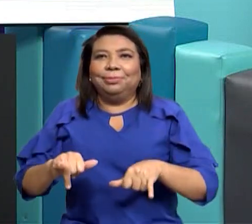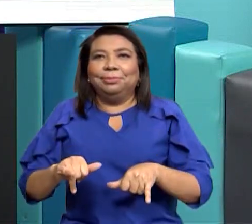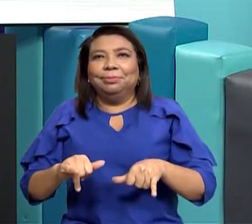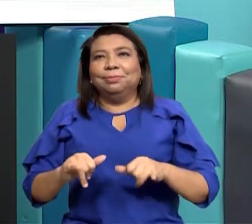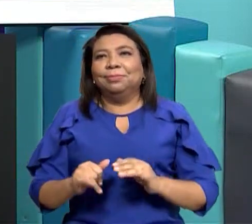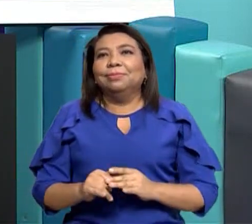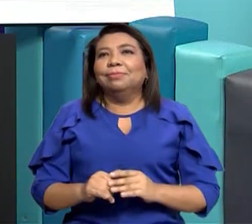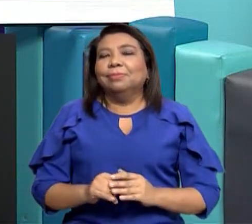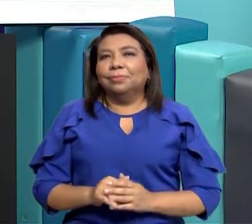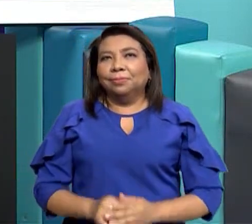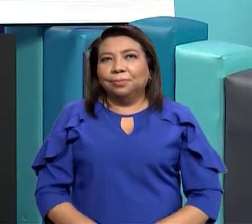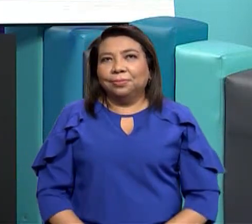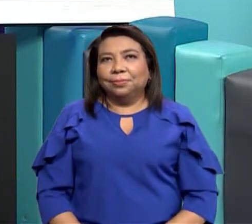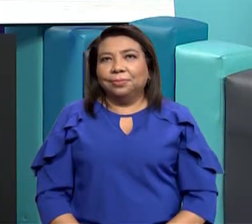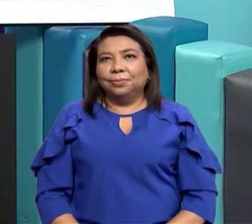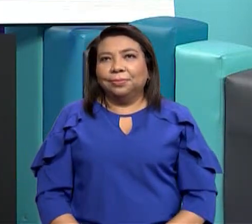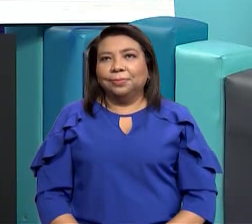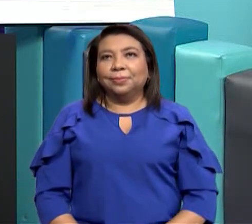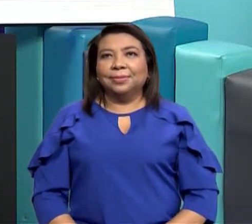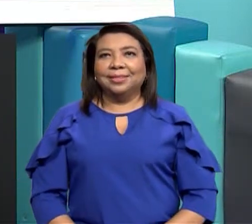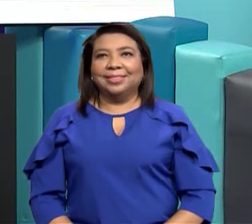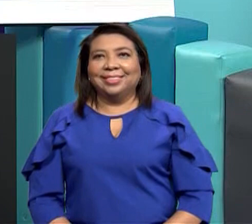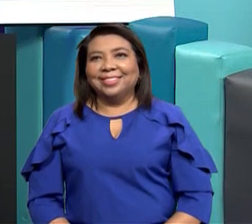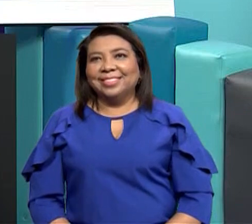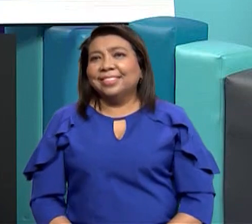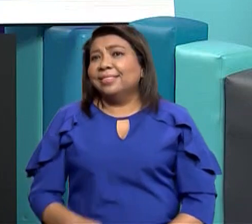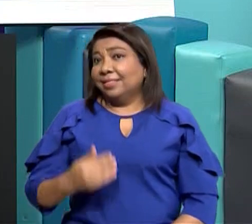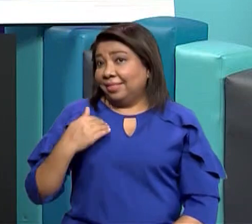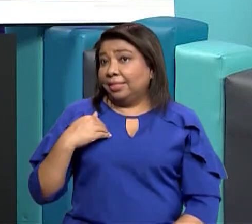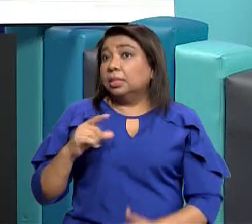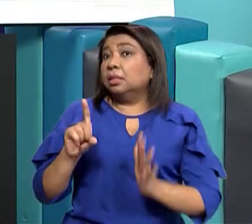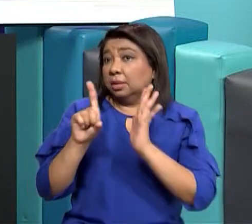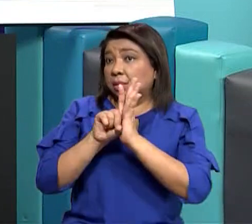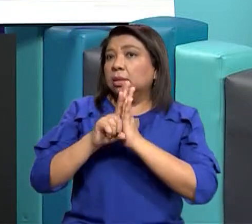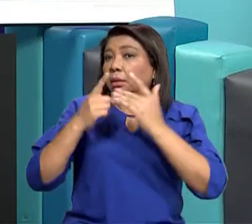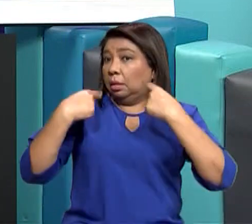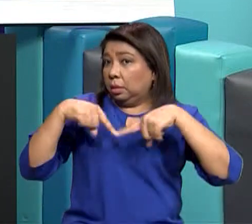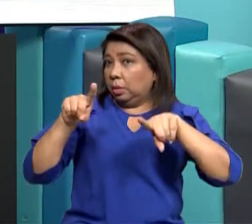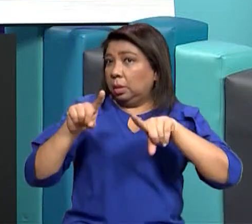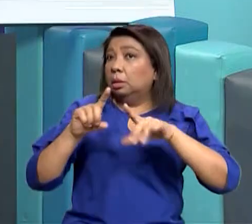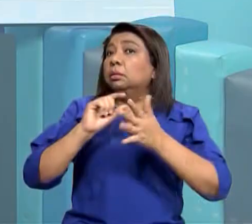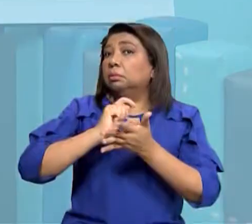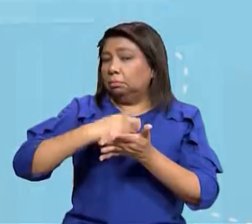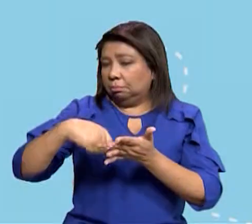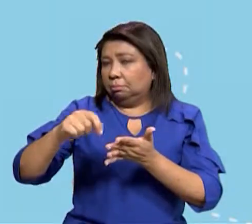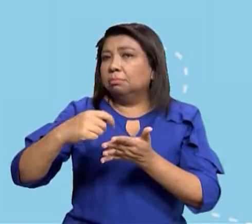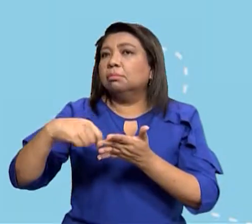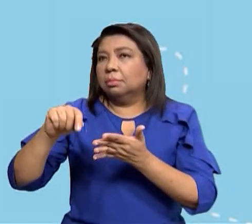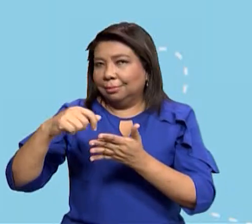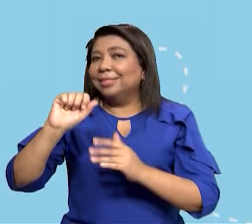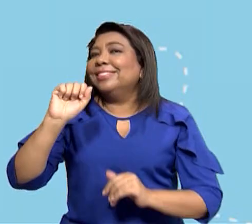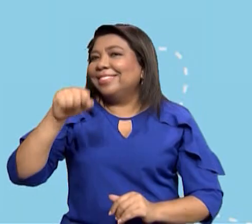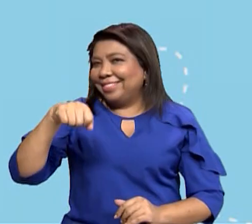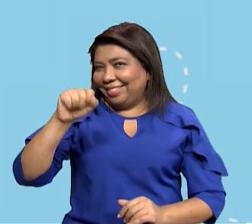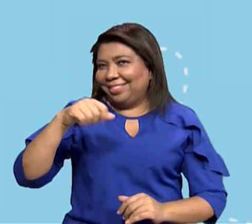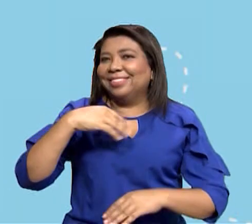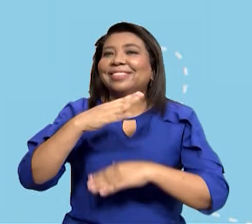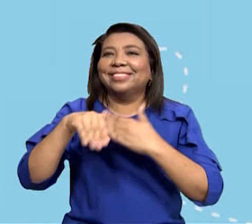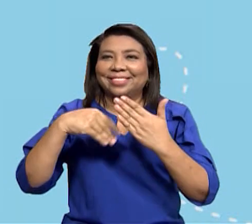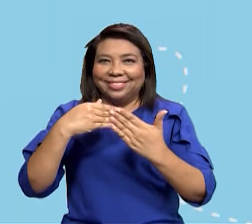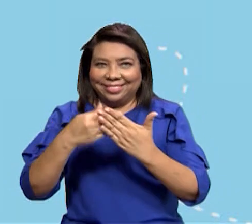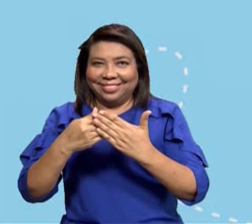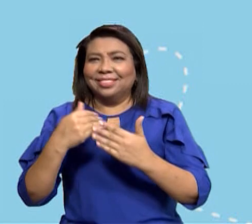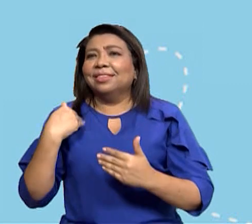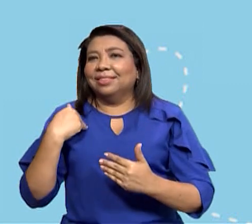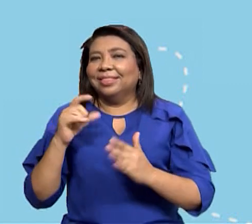deberes tengo derecho a ir a la escuela si tienes derecho a ir a la escuela y en